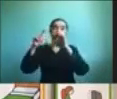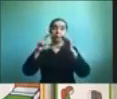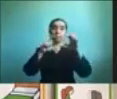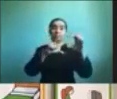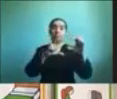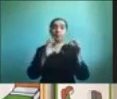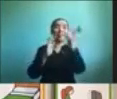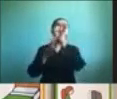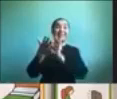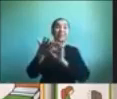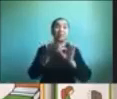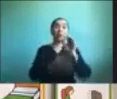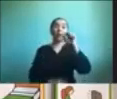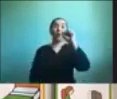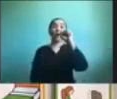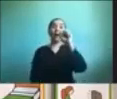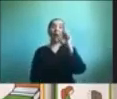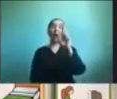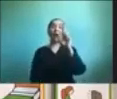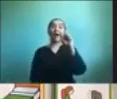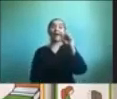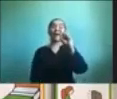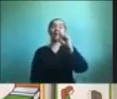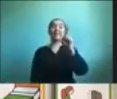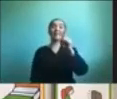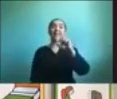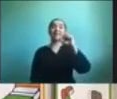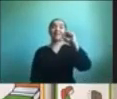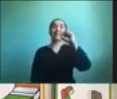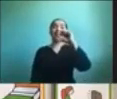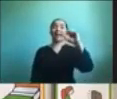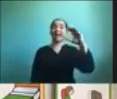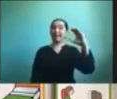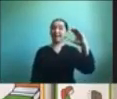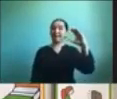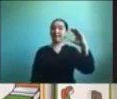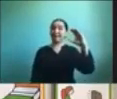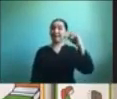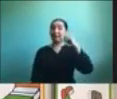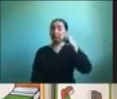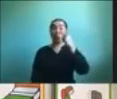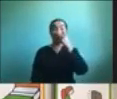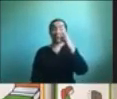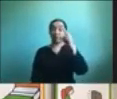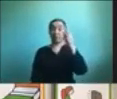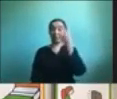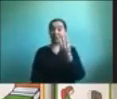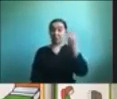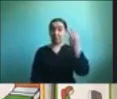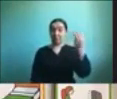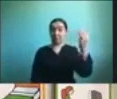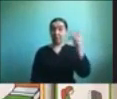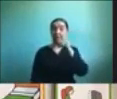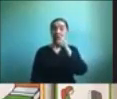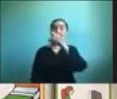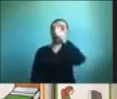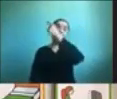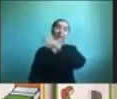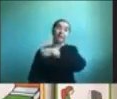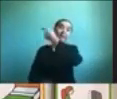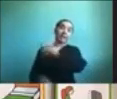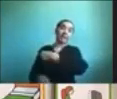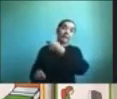que más adelante vamos a ver también un poquito más la página y en el caso del tablero que les está mostrando